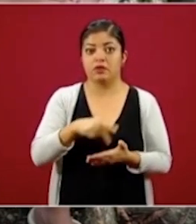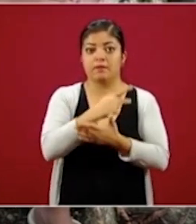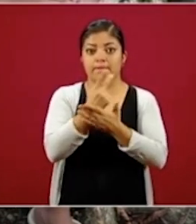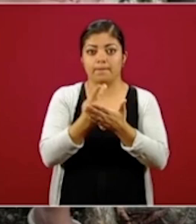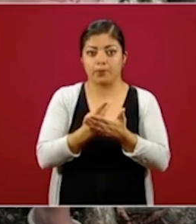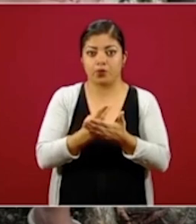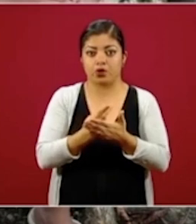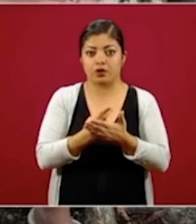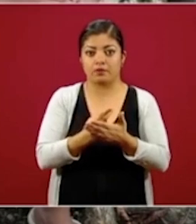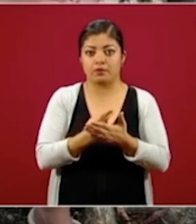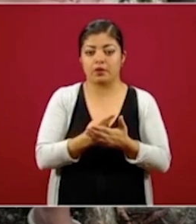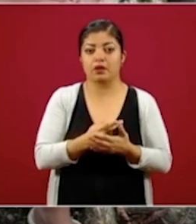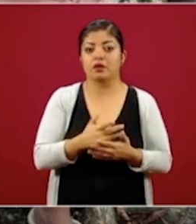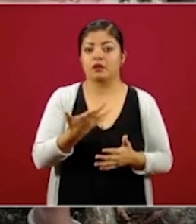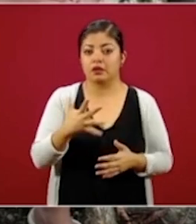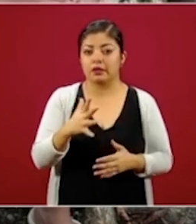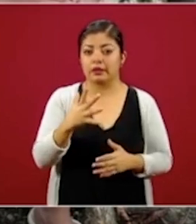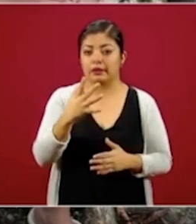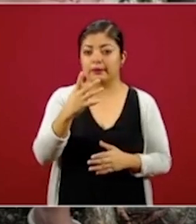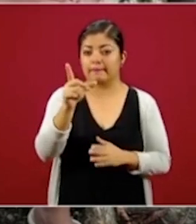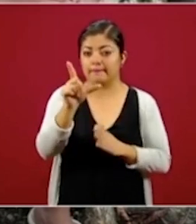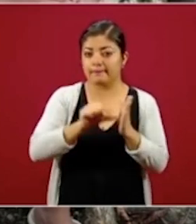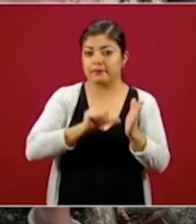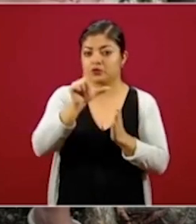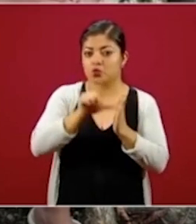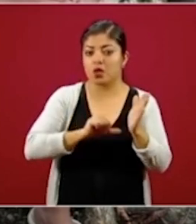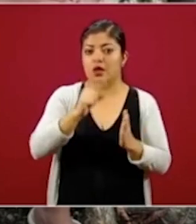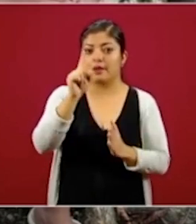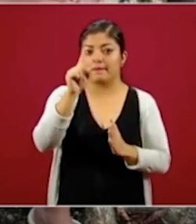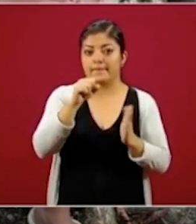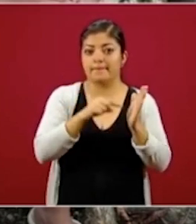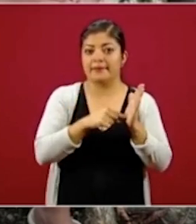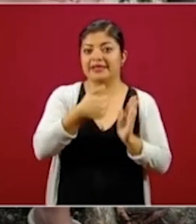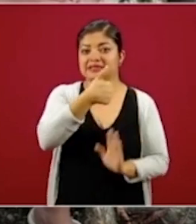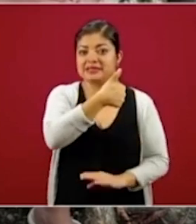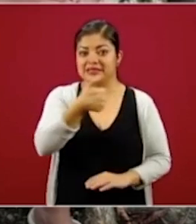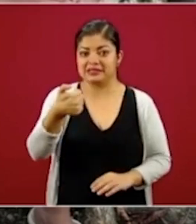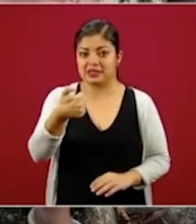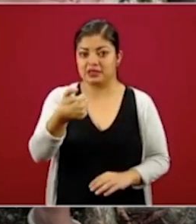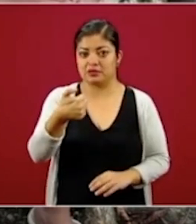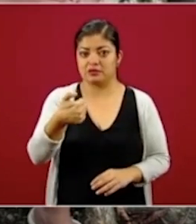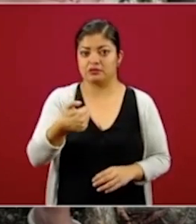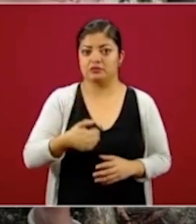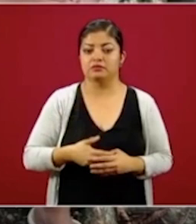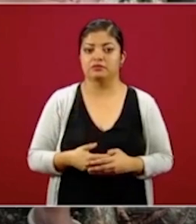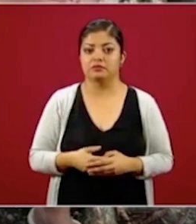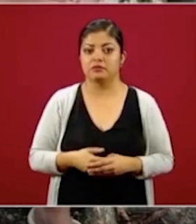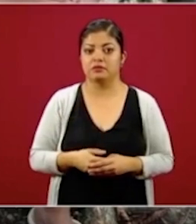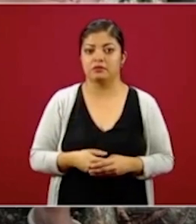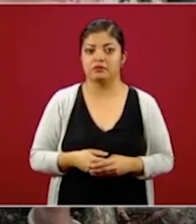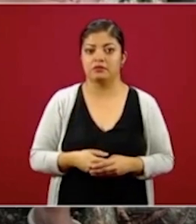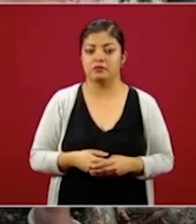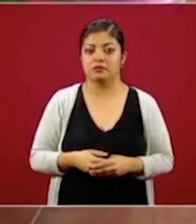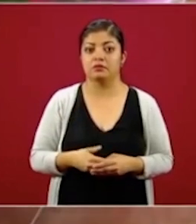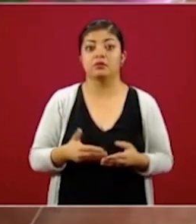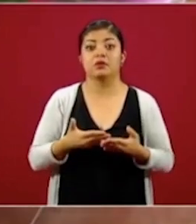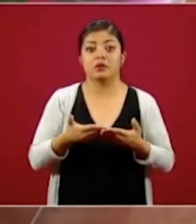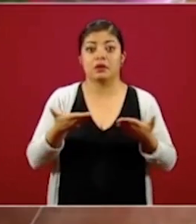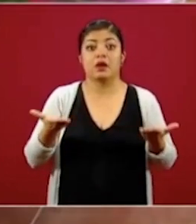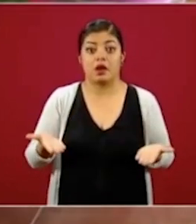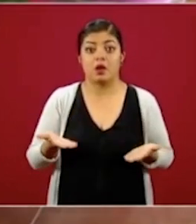recibe bimestralmente mil 600 pesos y que ahora en el contexto de